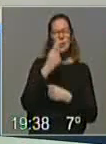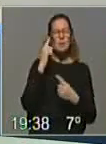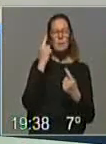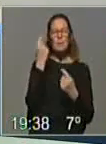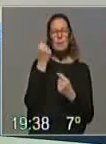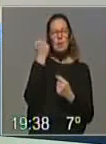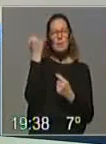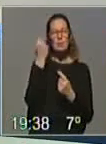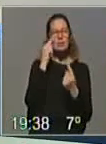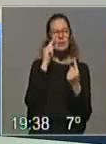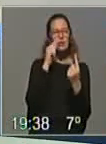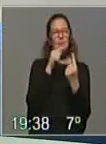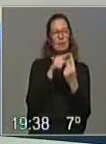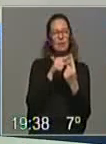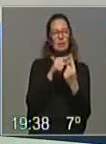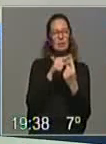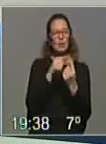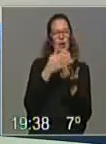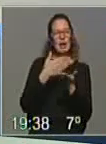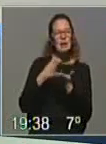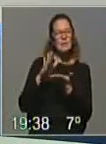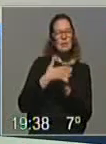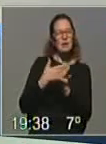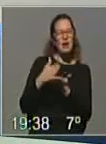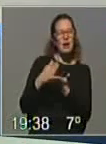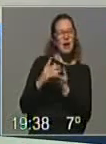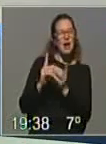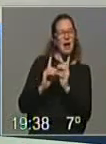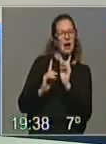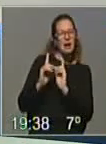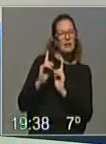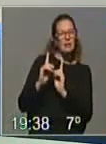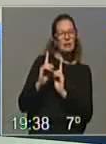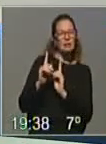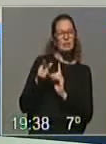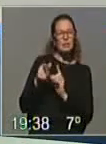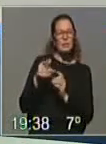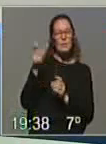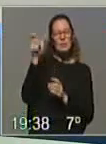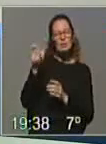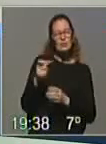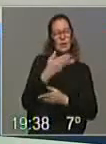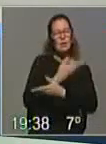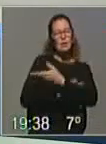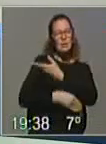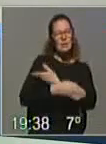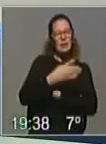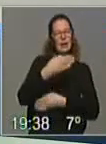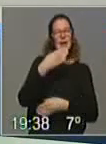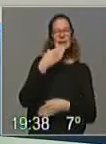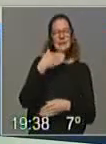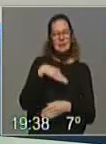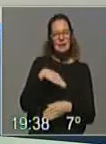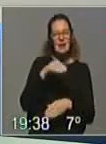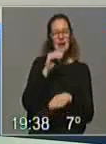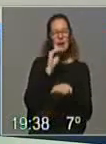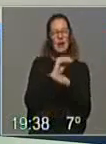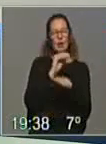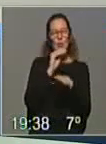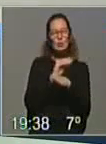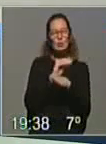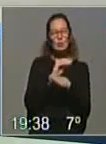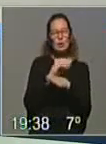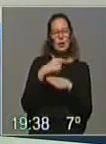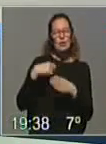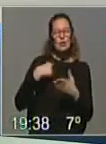existe en la actualidad es eliminar los prejuicios que existen sobre estos colectivos y entender que la cultura debe ser un reflejo de la